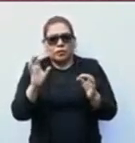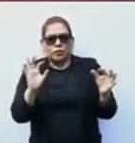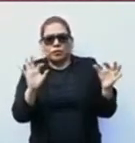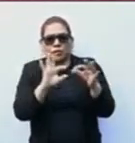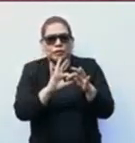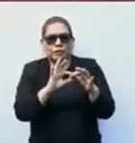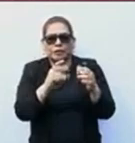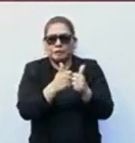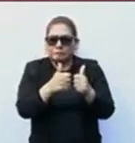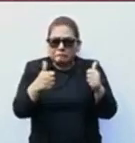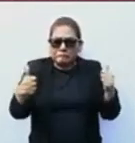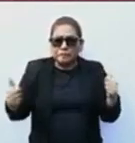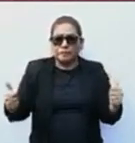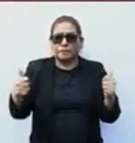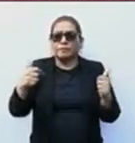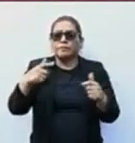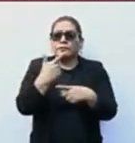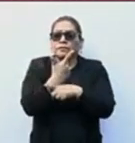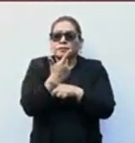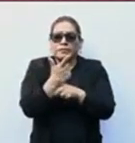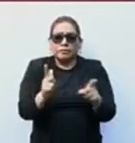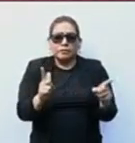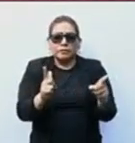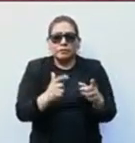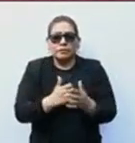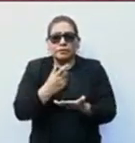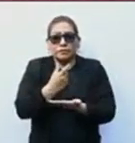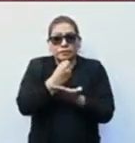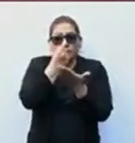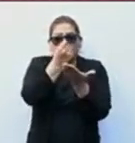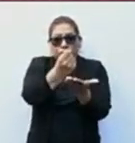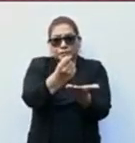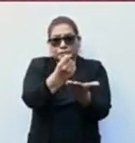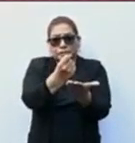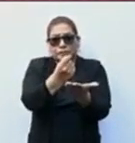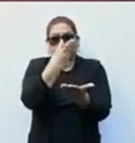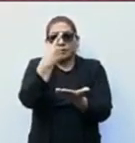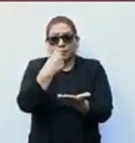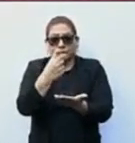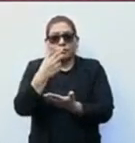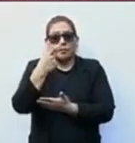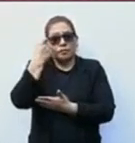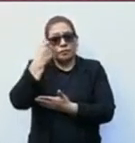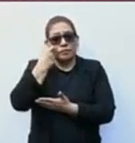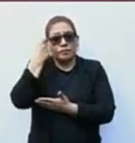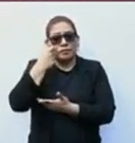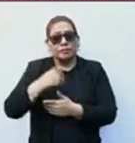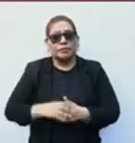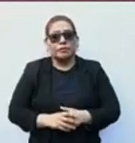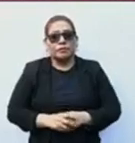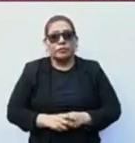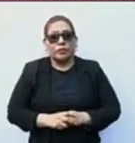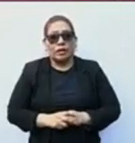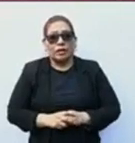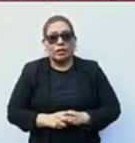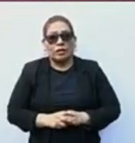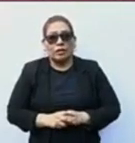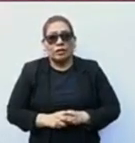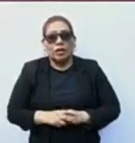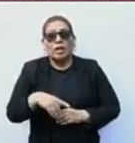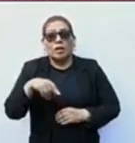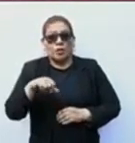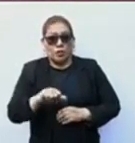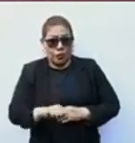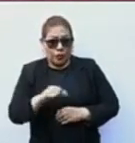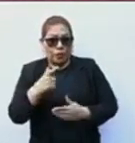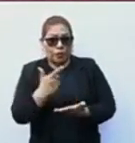del Estado mexicano que destine los recursos para que ustedes reciban esta pensión. De tal manera que hoy